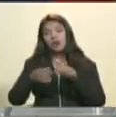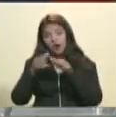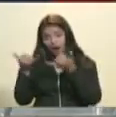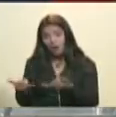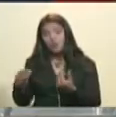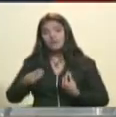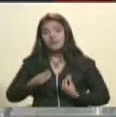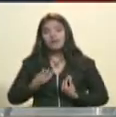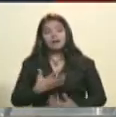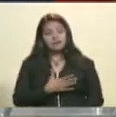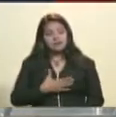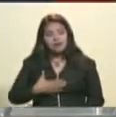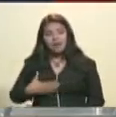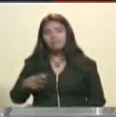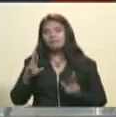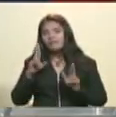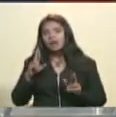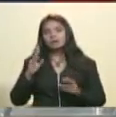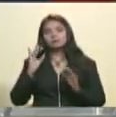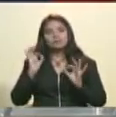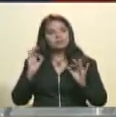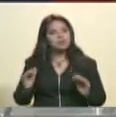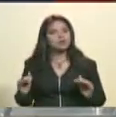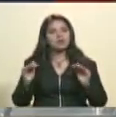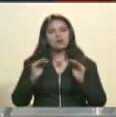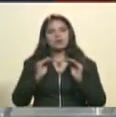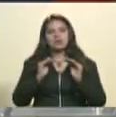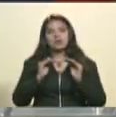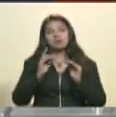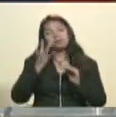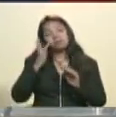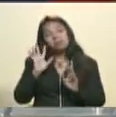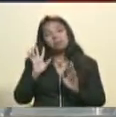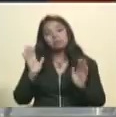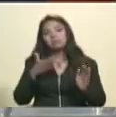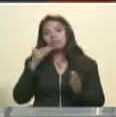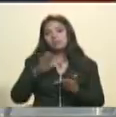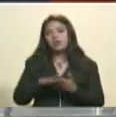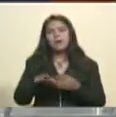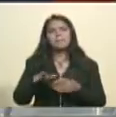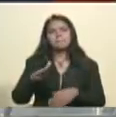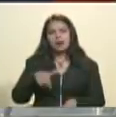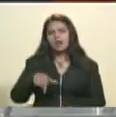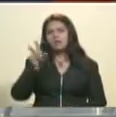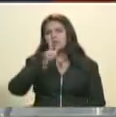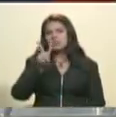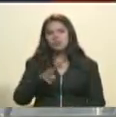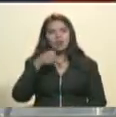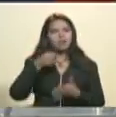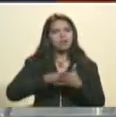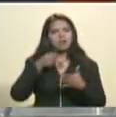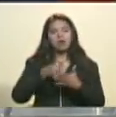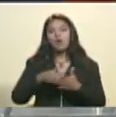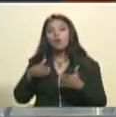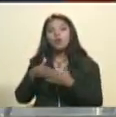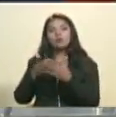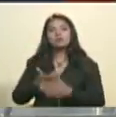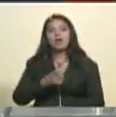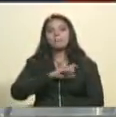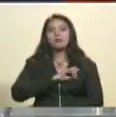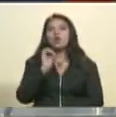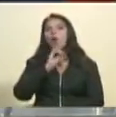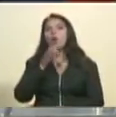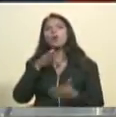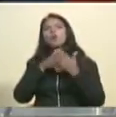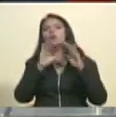ansía por merecer igual suerte. Lo mismo es para Venezuela combatir contra España que